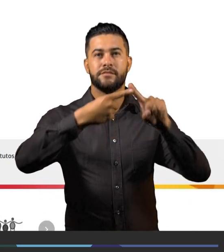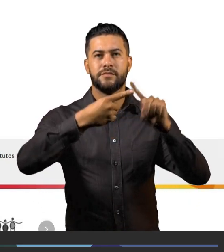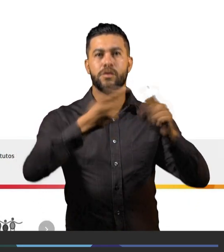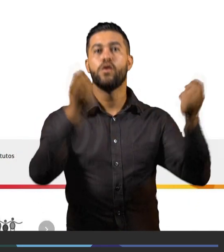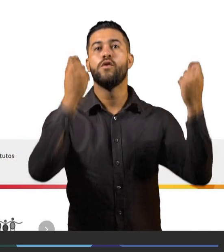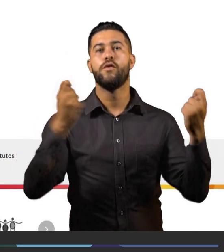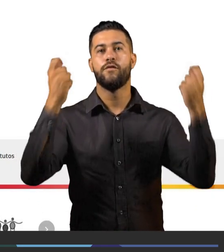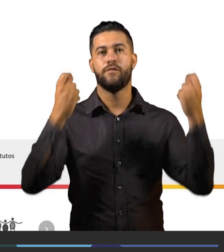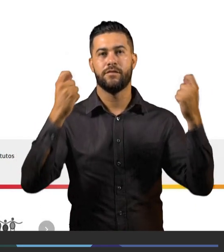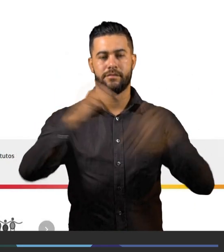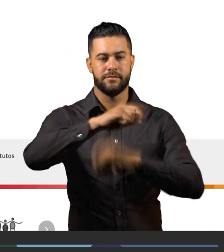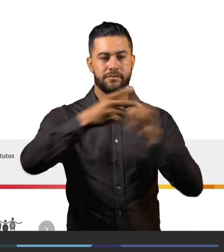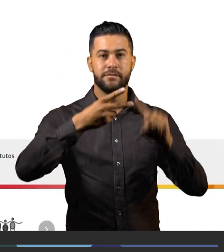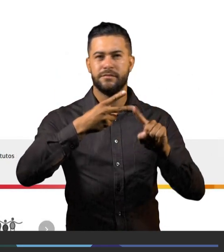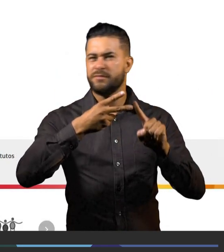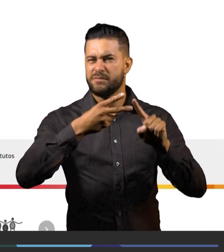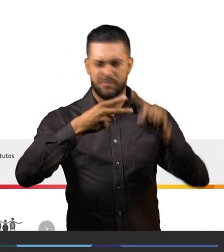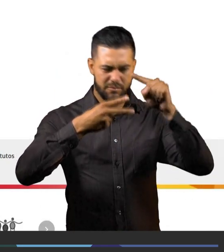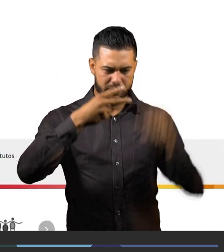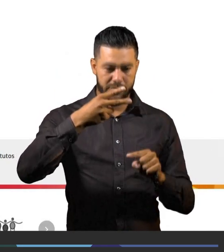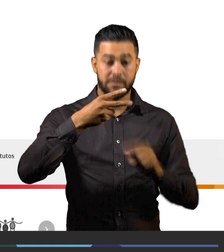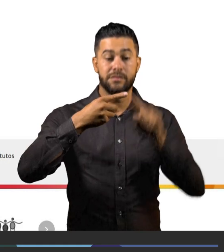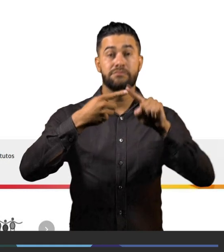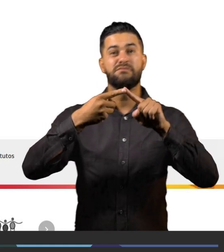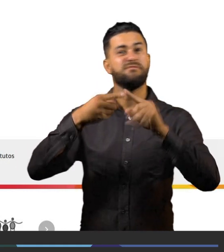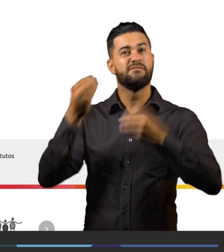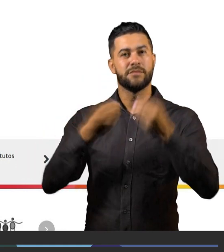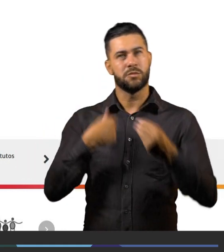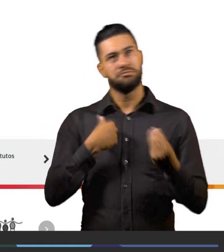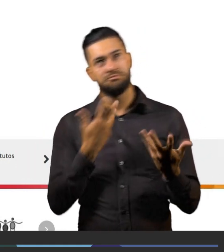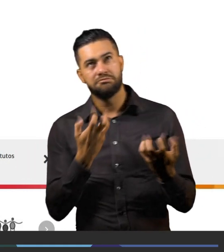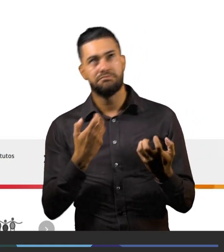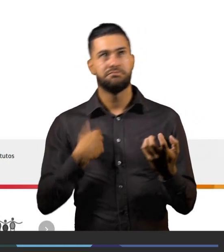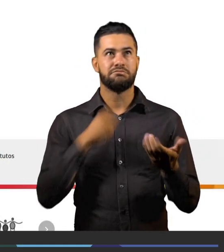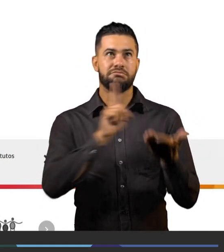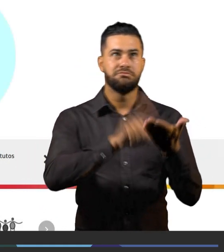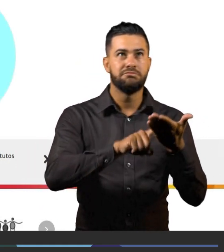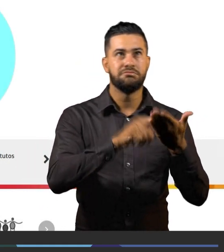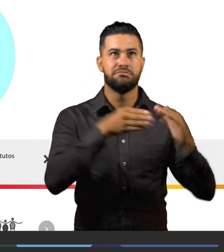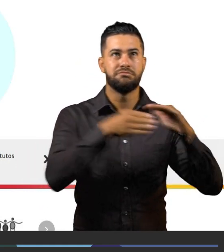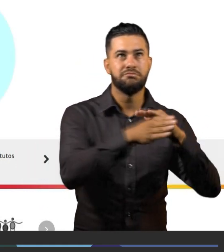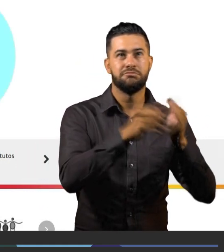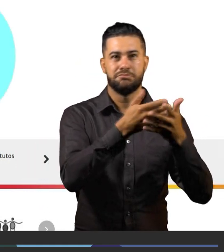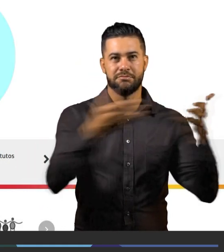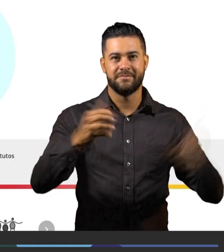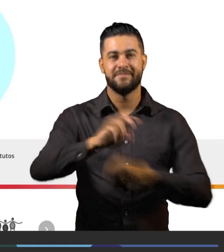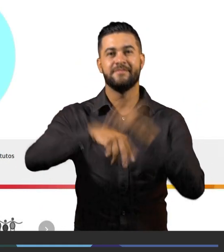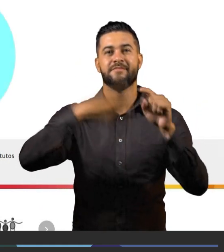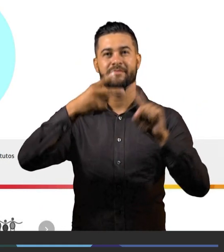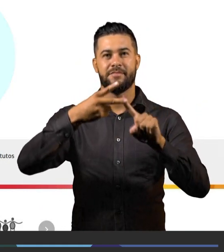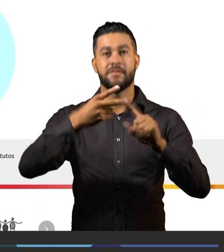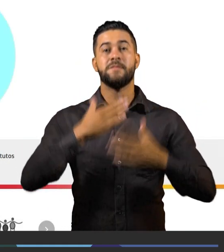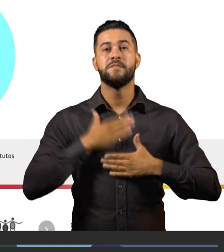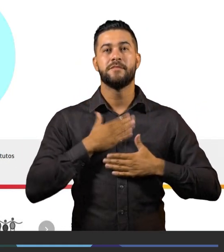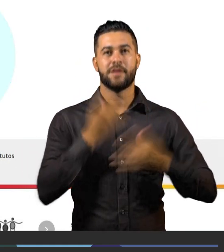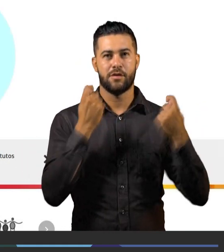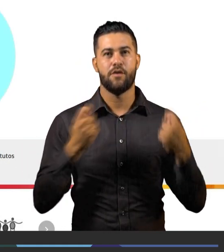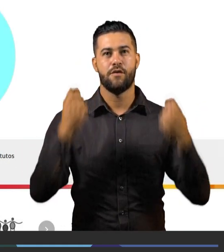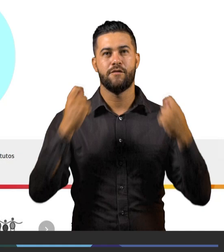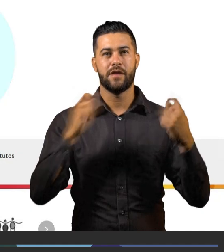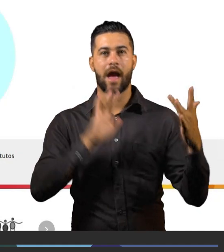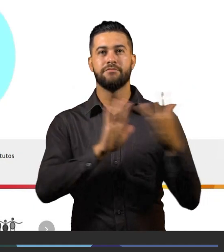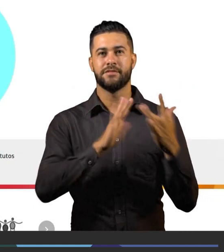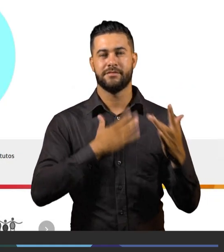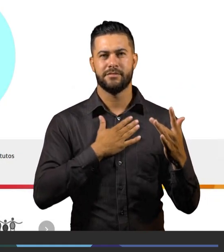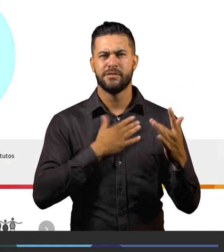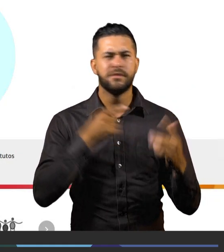Ofertar. Alternativa en la que podrás publicar tus vacantes. 2. Mis ofertas. En esta